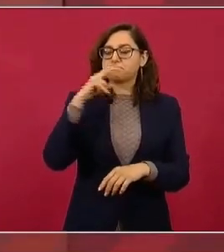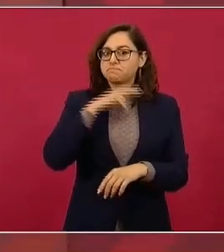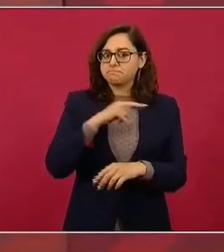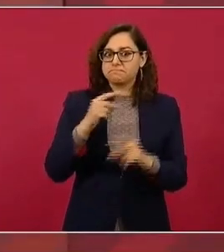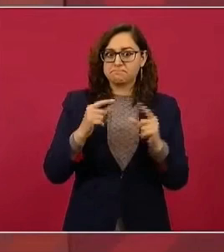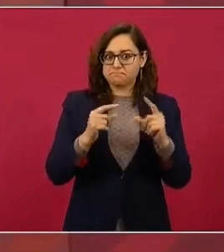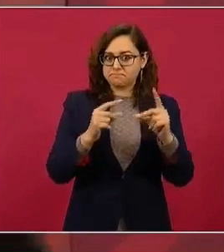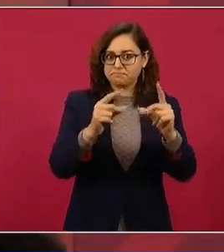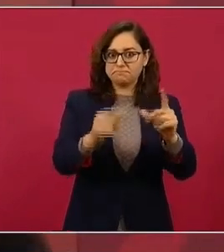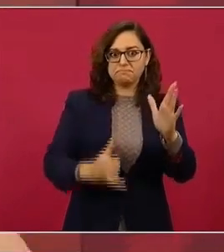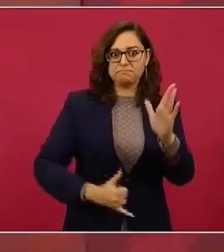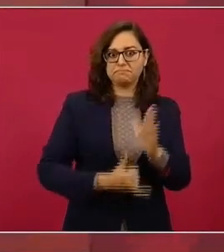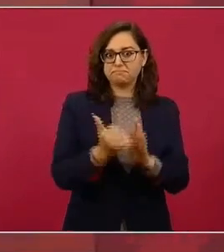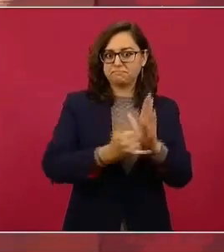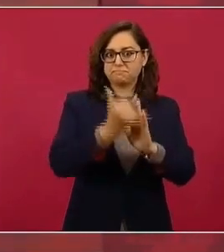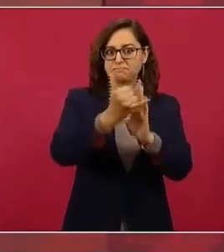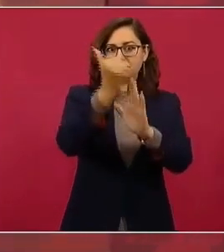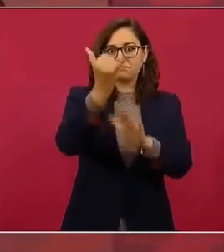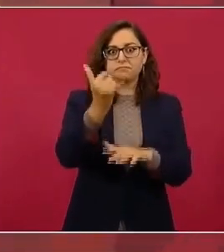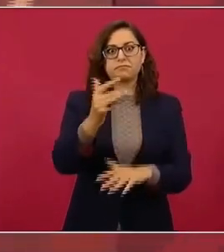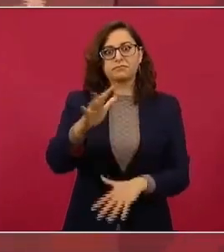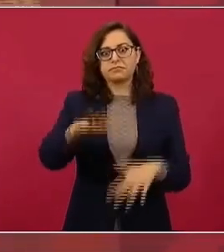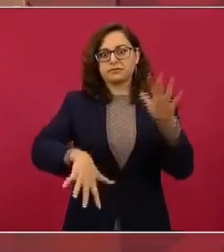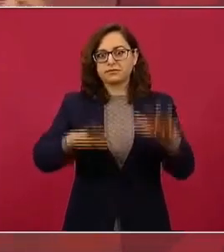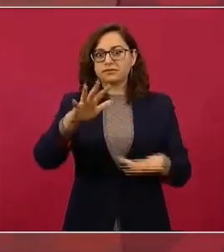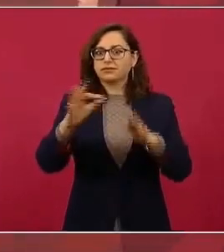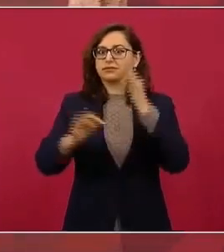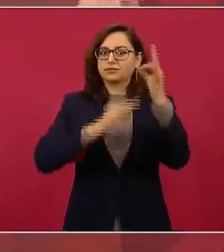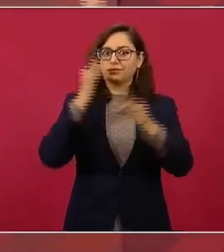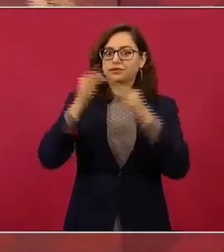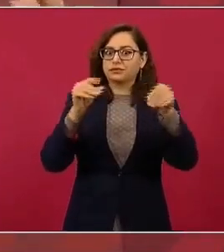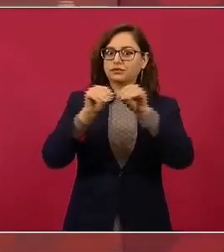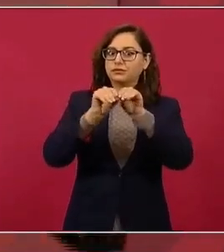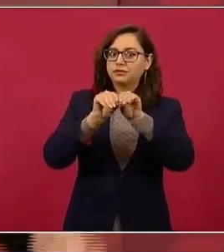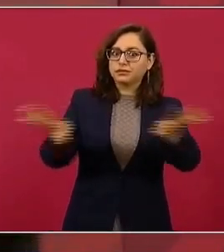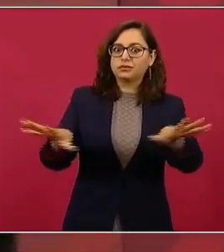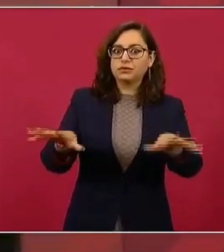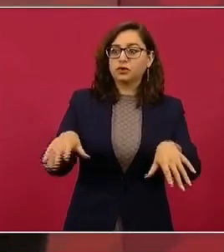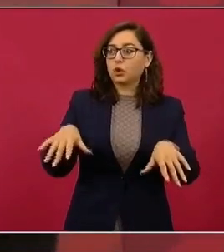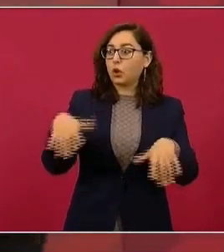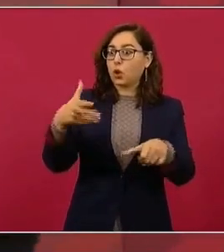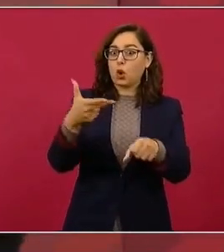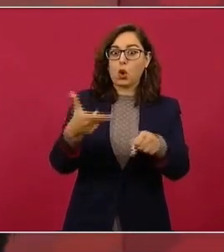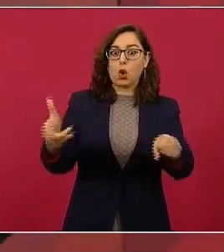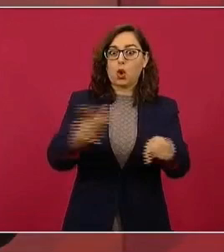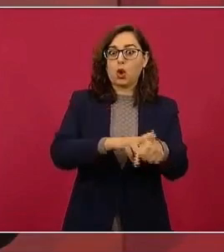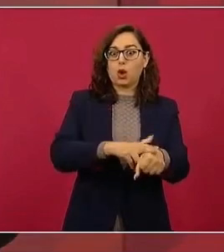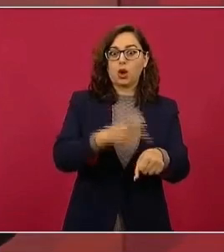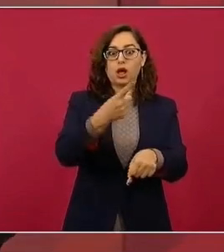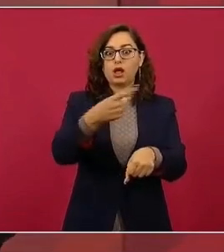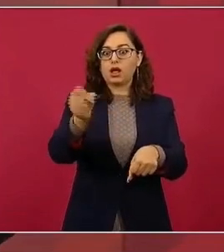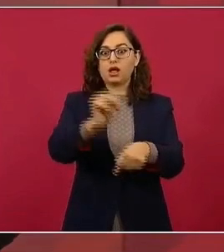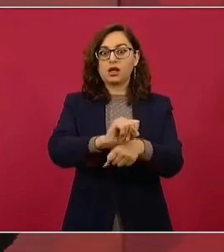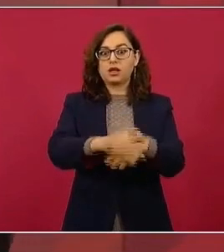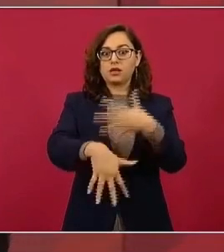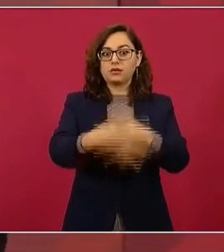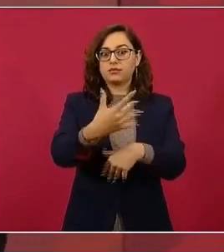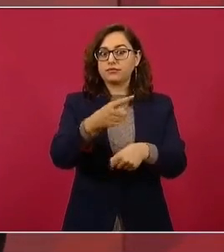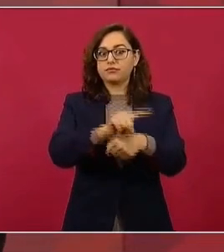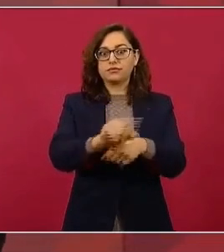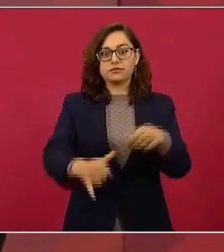Ya ven que a veces sacan de que hacen un hospital en una semana o en 15 días.